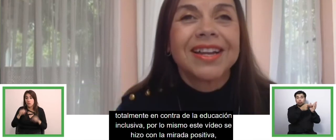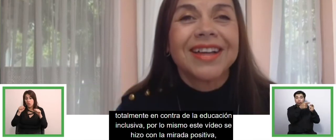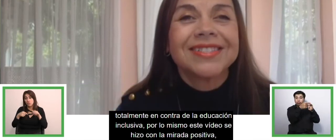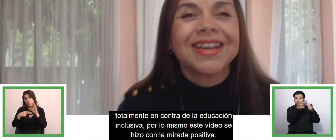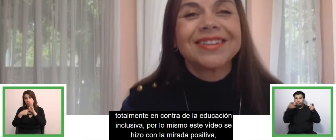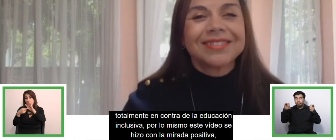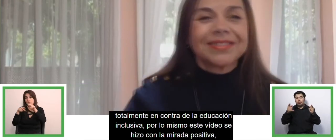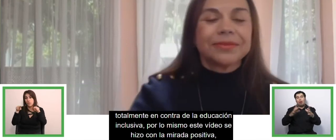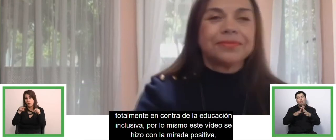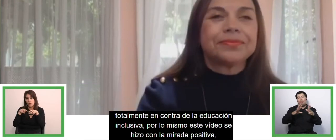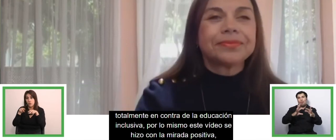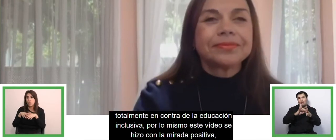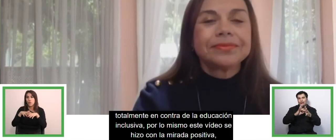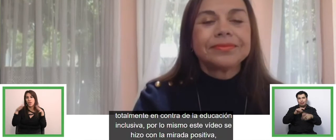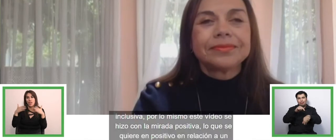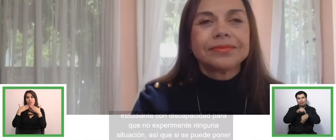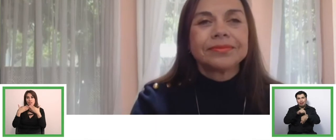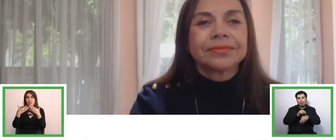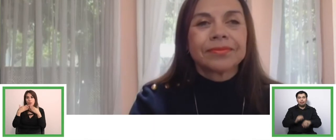muchas gracias.